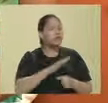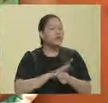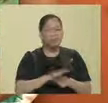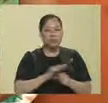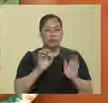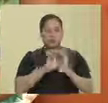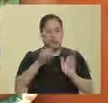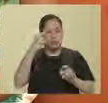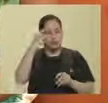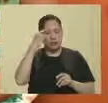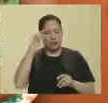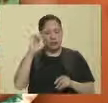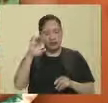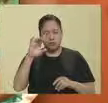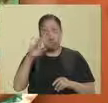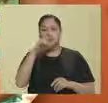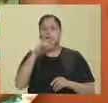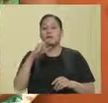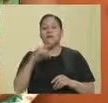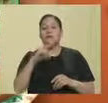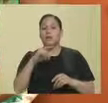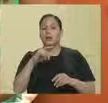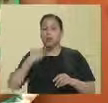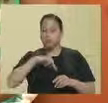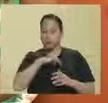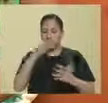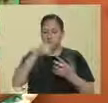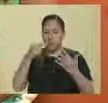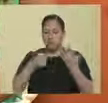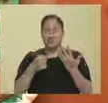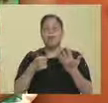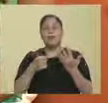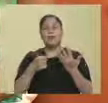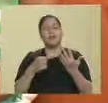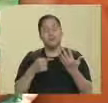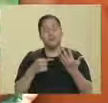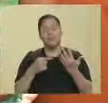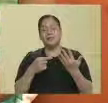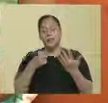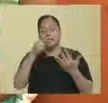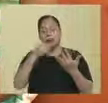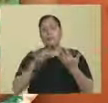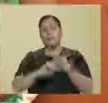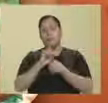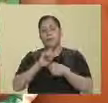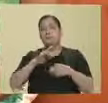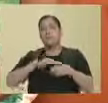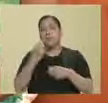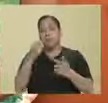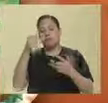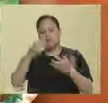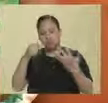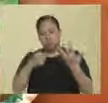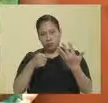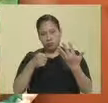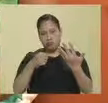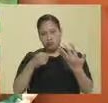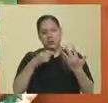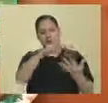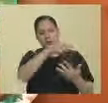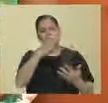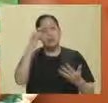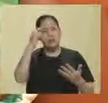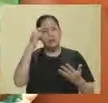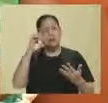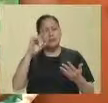generalmente, la verdad es que tenemos una gama muy amplia, muy amplia para ver las causas de todo esto.